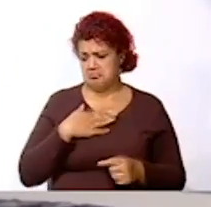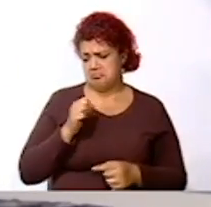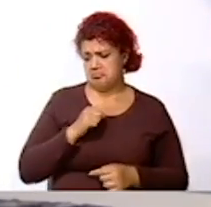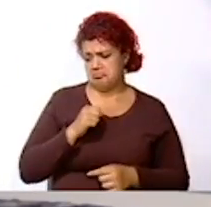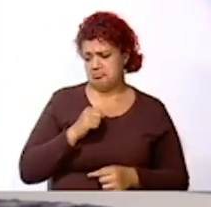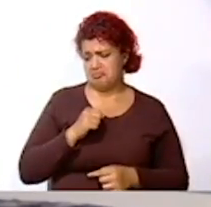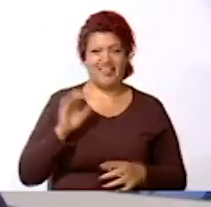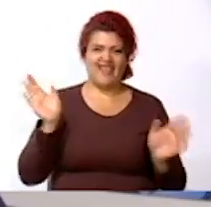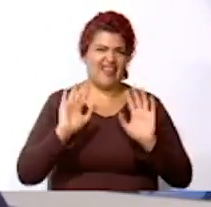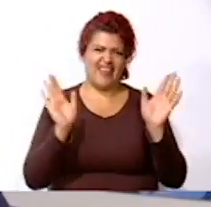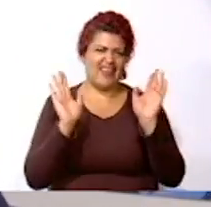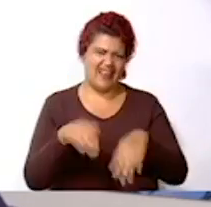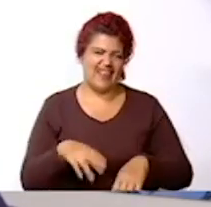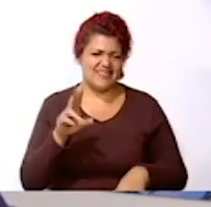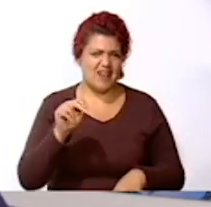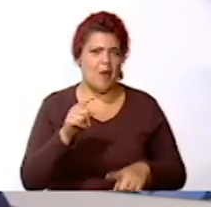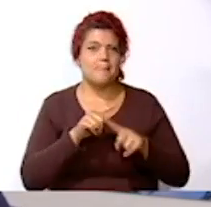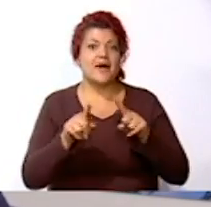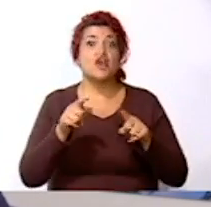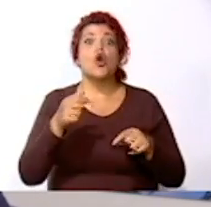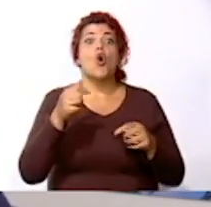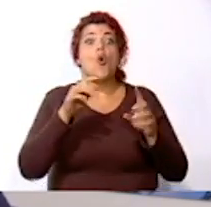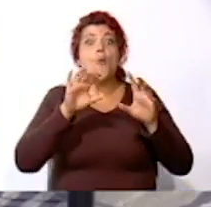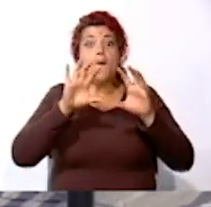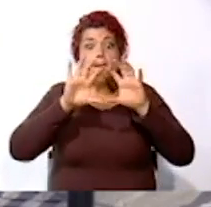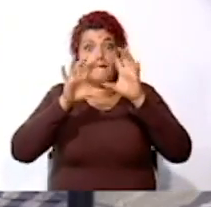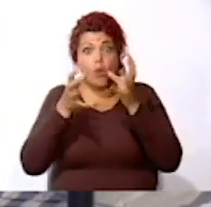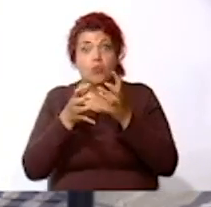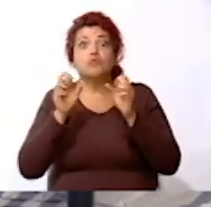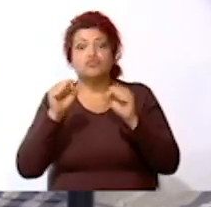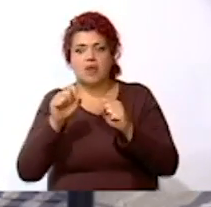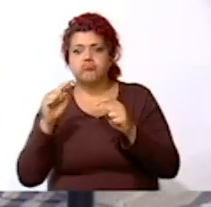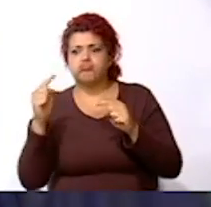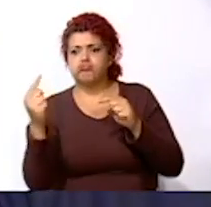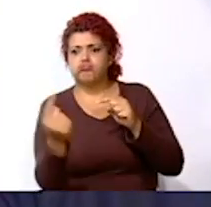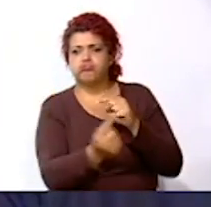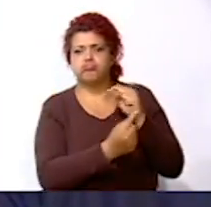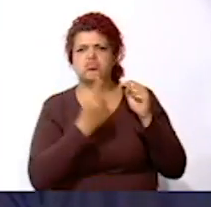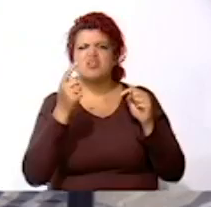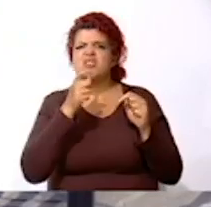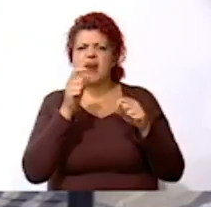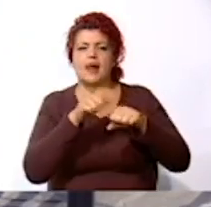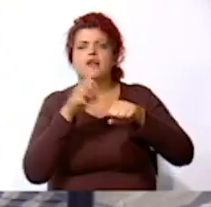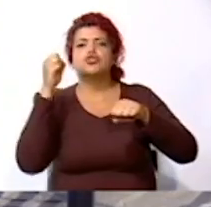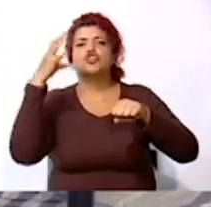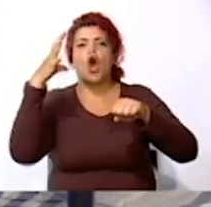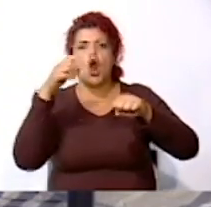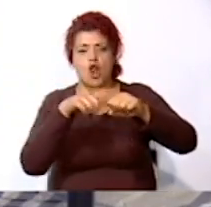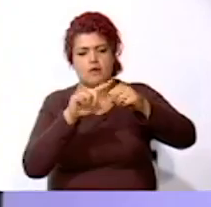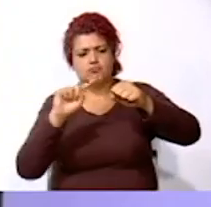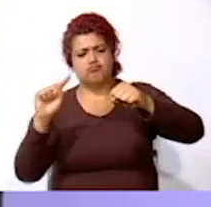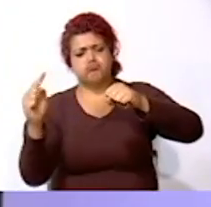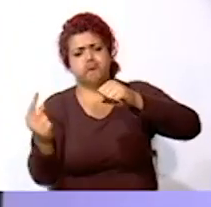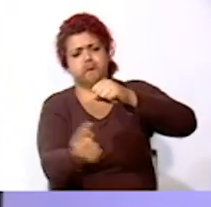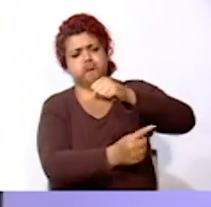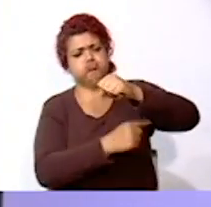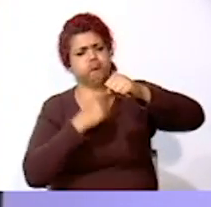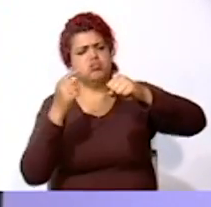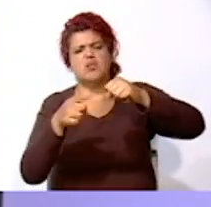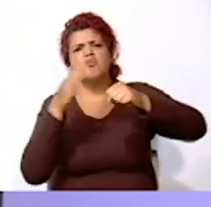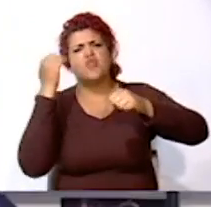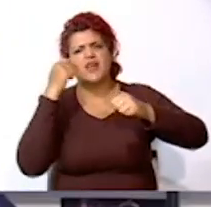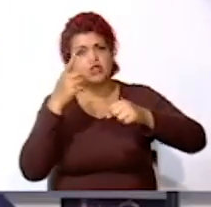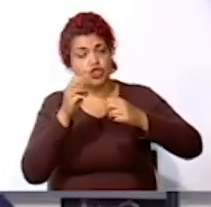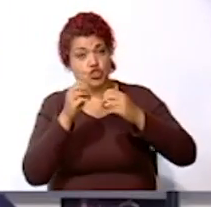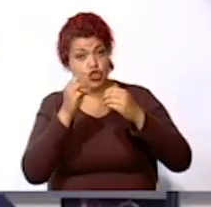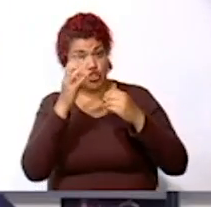No, no, pero en realidad el mundo sí gira alrededor de algo. El sol. De hecho, el sol es el responsable de muchas de las